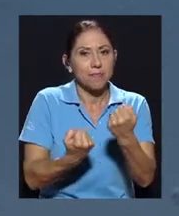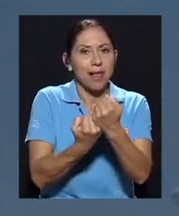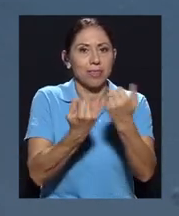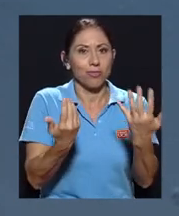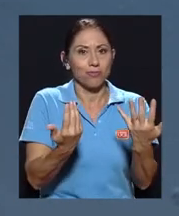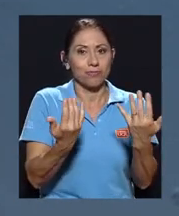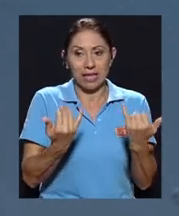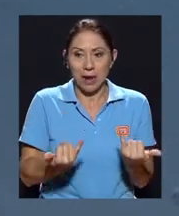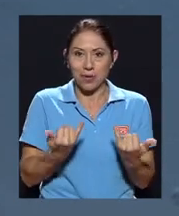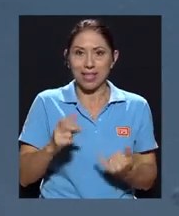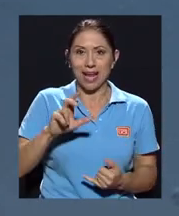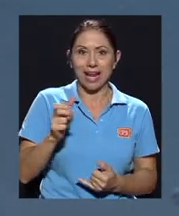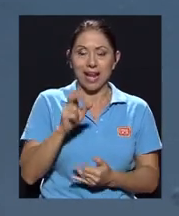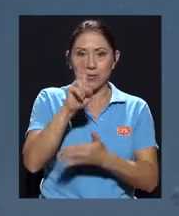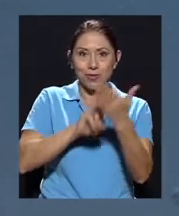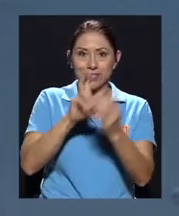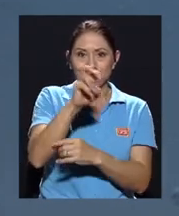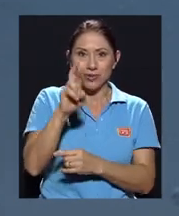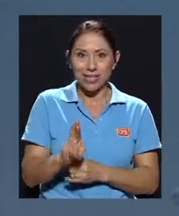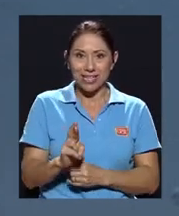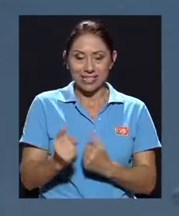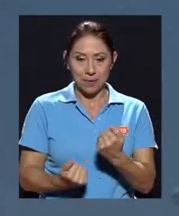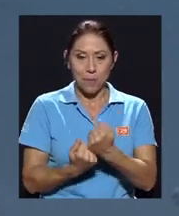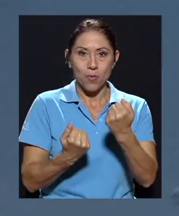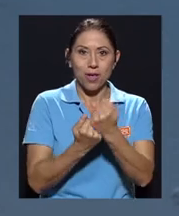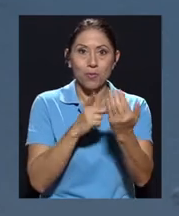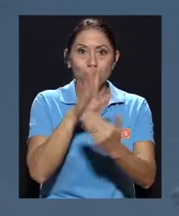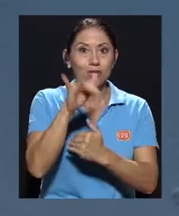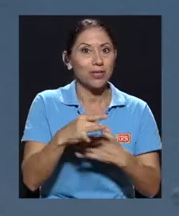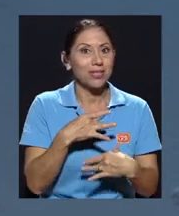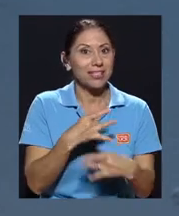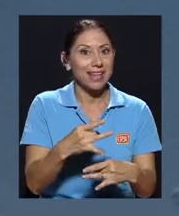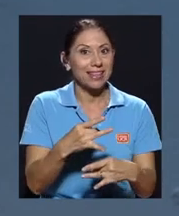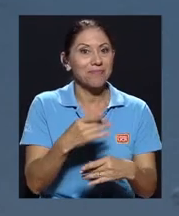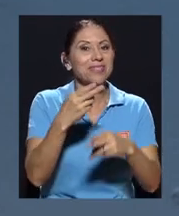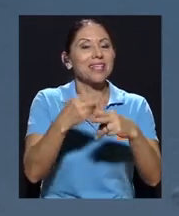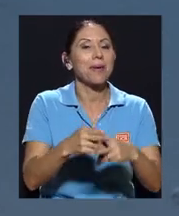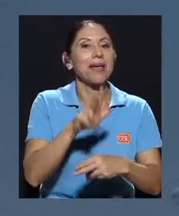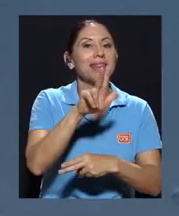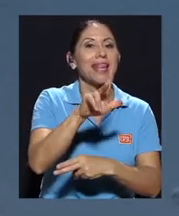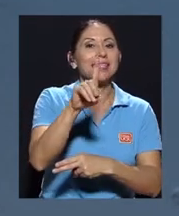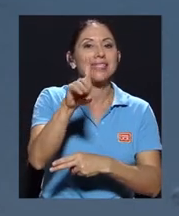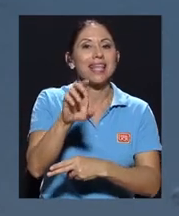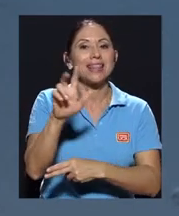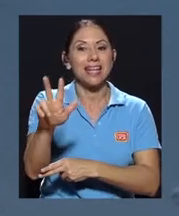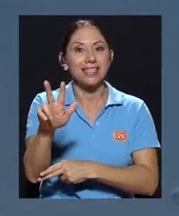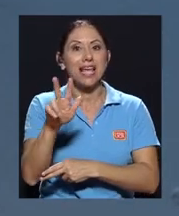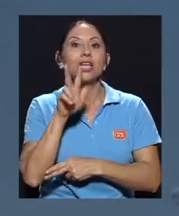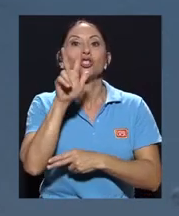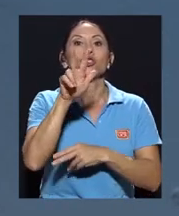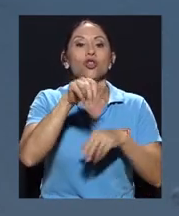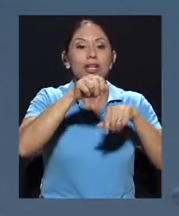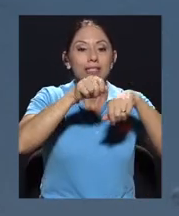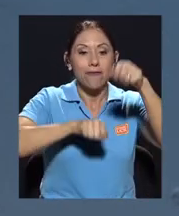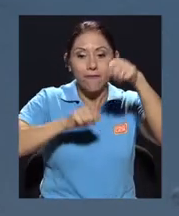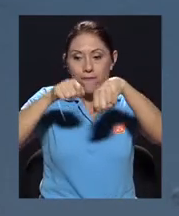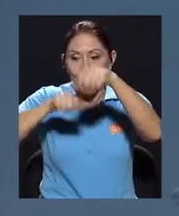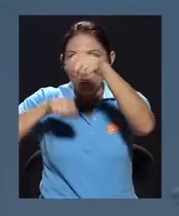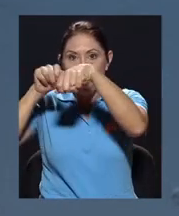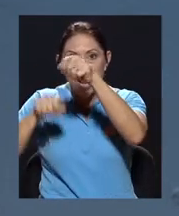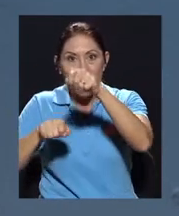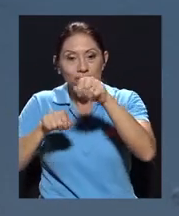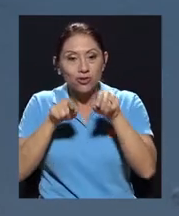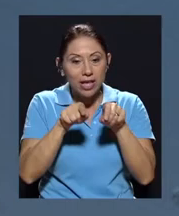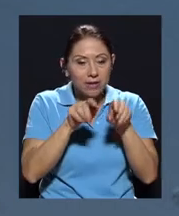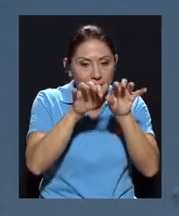Universidad de Costa Rica está dando un proyecto muy interesante que se llama 3D3. Son tres formularios que, de algún modo, muestran la transparencia de los candidatos a la